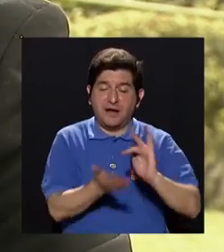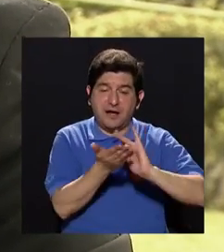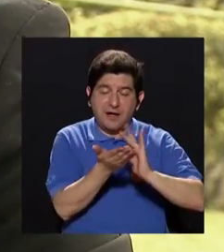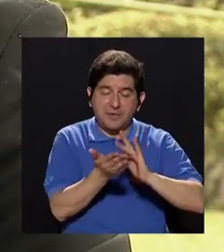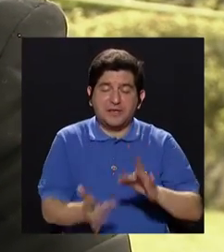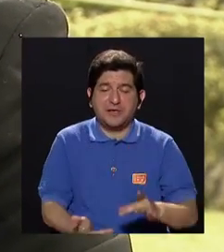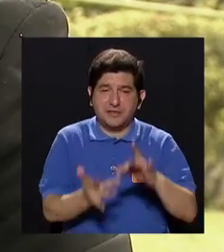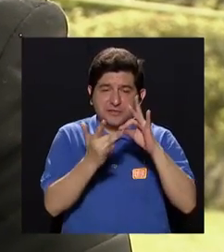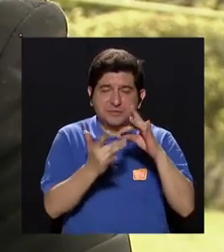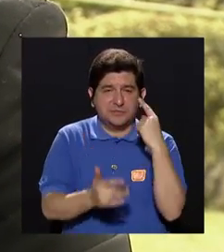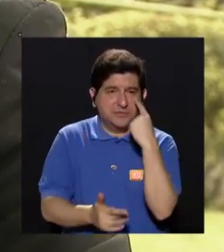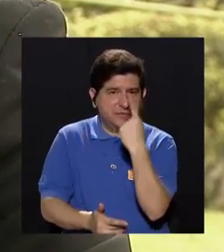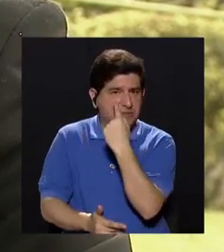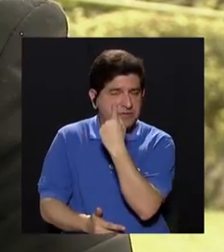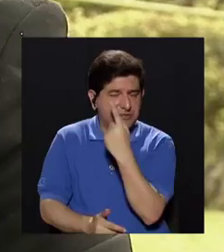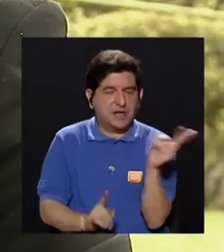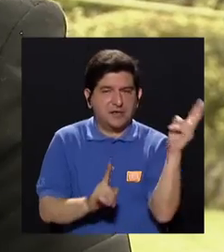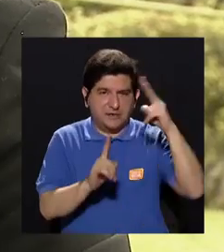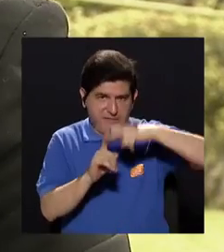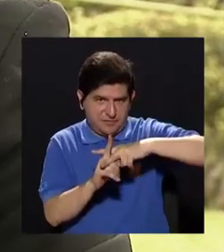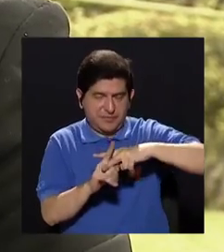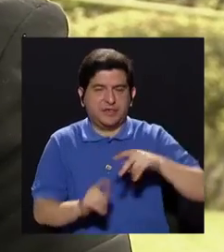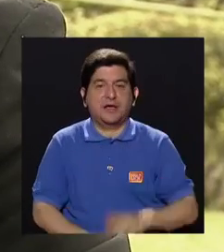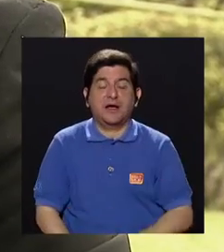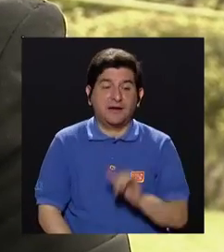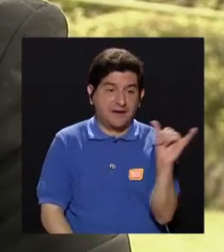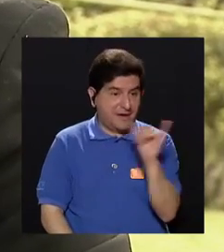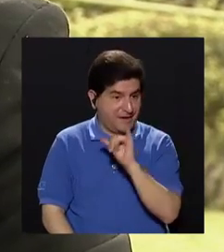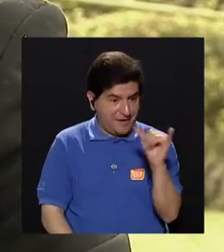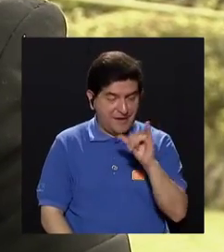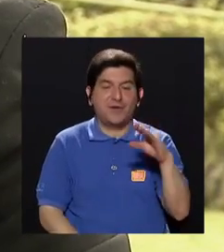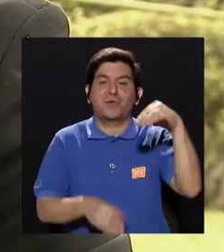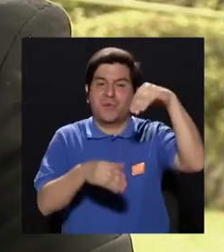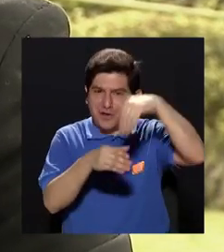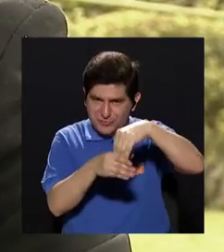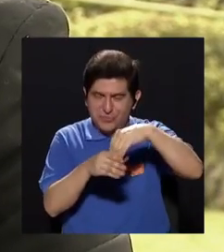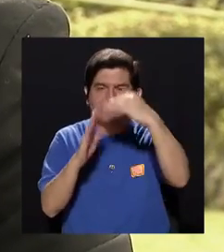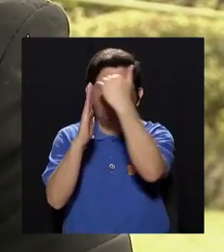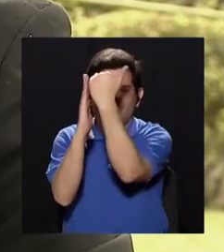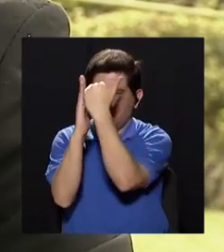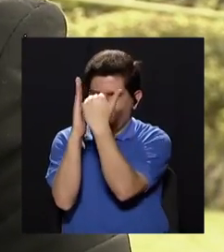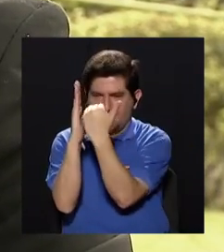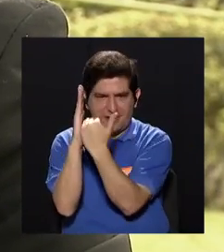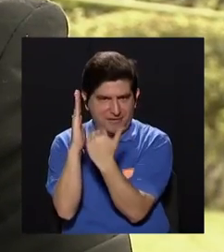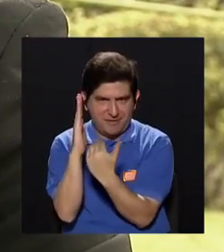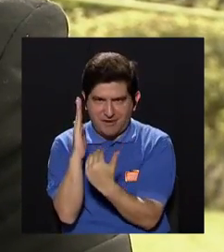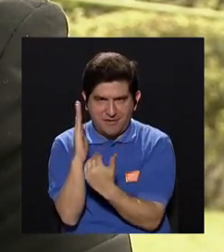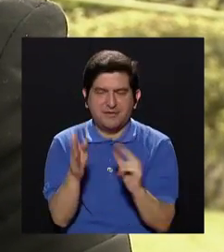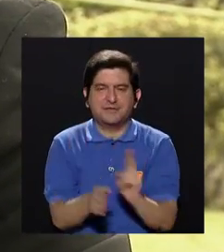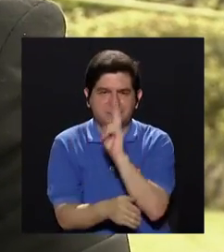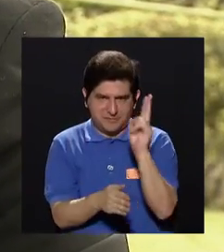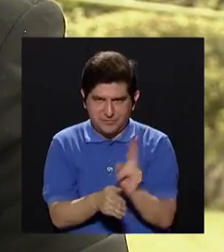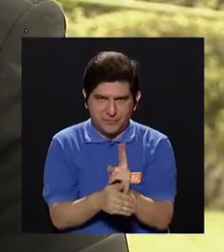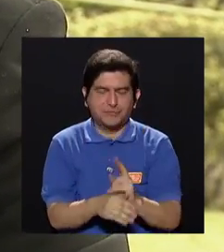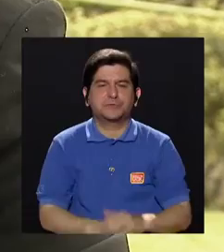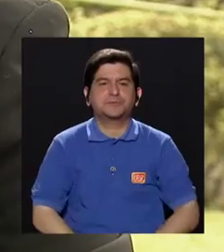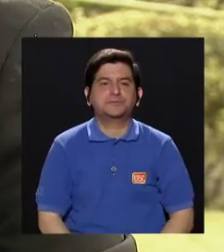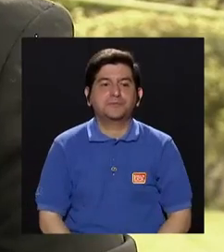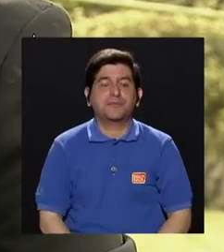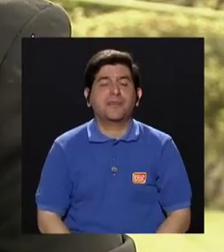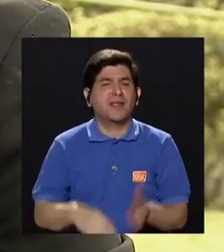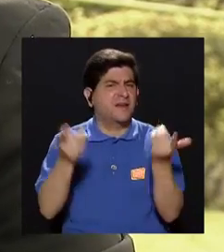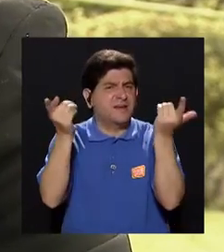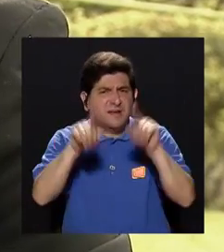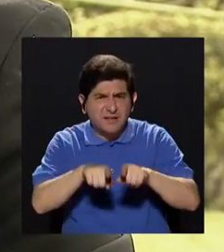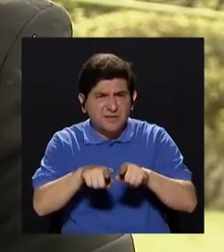oftálmicos, ¿verdad?, para aplicarse en el ojo, que también deben incluirse dentro del esquema de tratamientos que utiliza. Lo que pasa